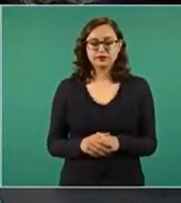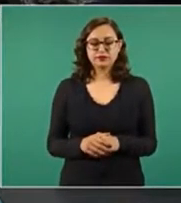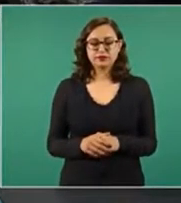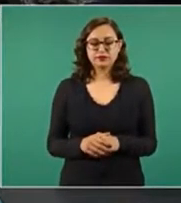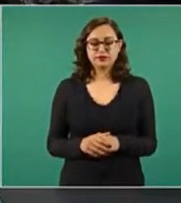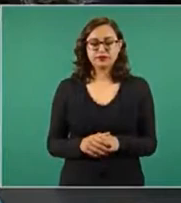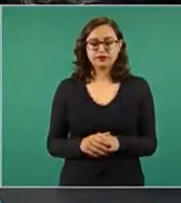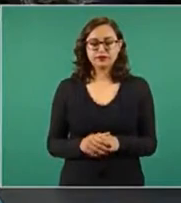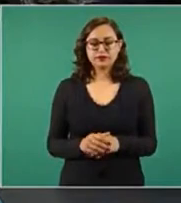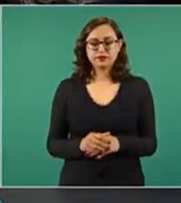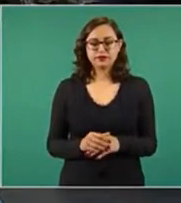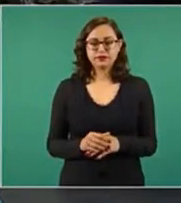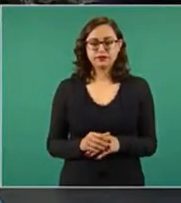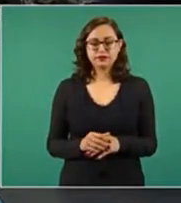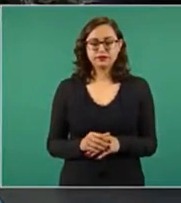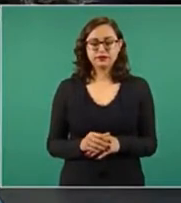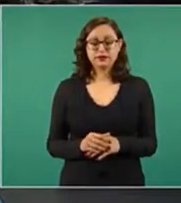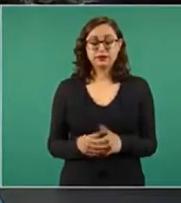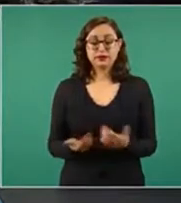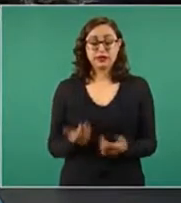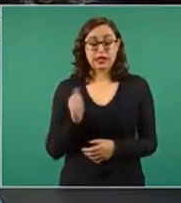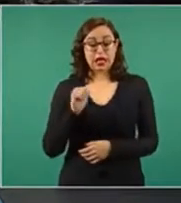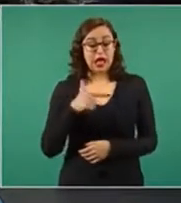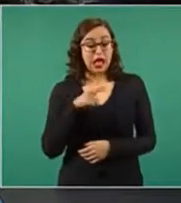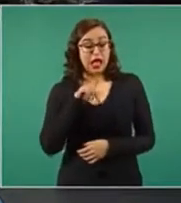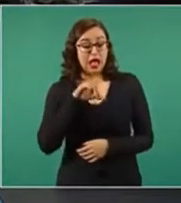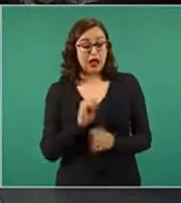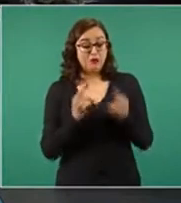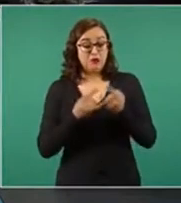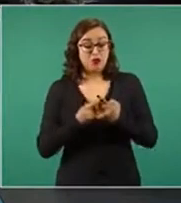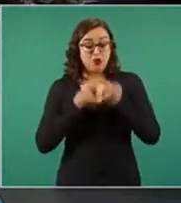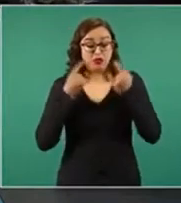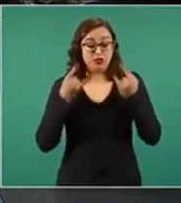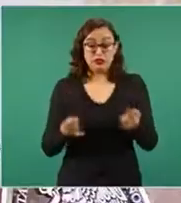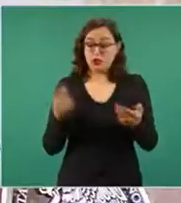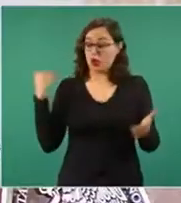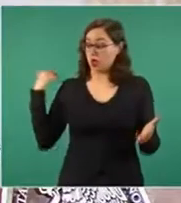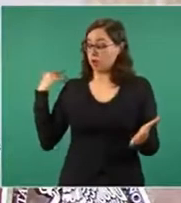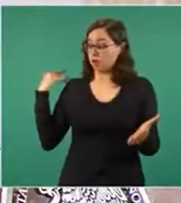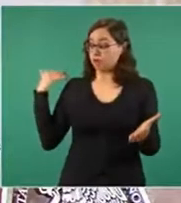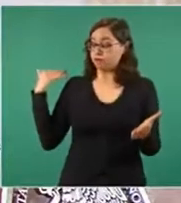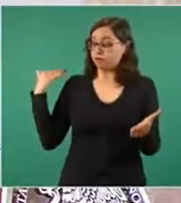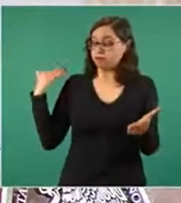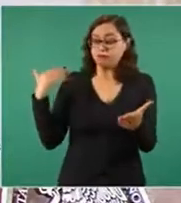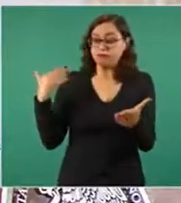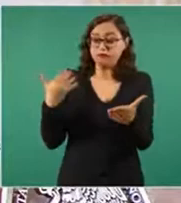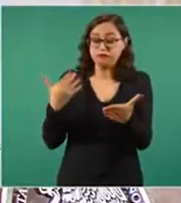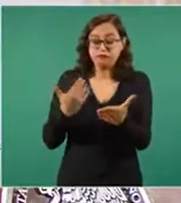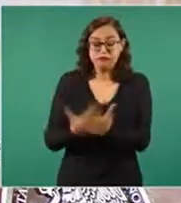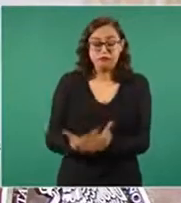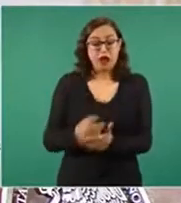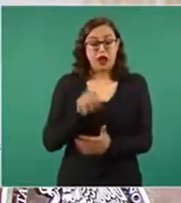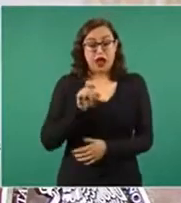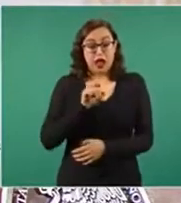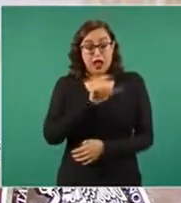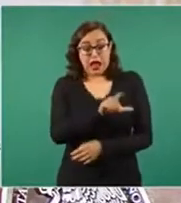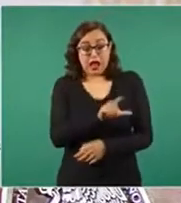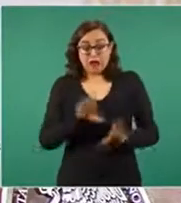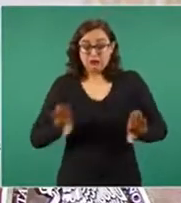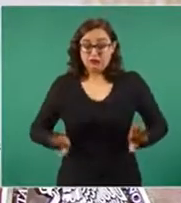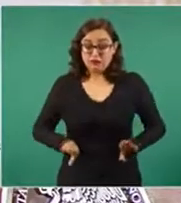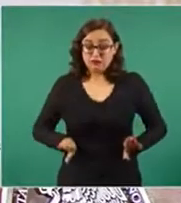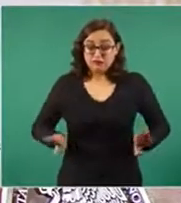Dice, la trayectoria de Andrés Manuel López Obrador ha estado marcada por la firmeza en sus convicciones,